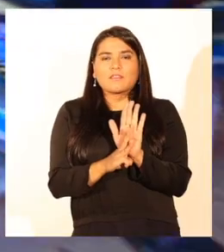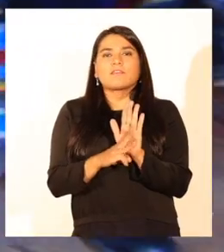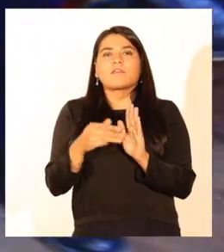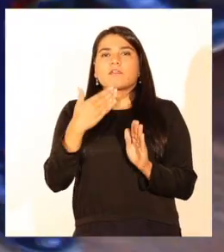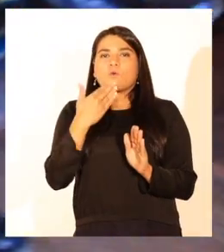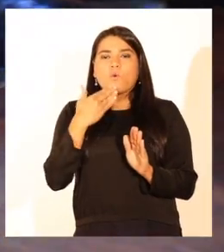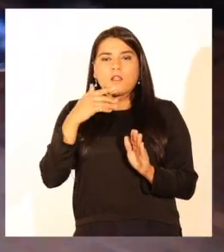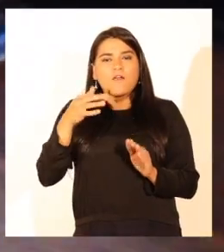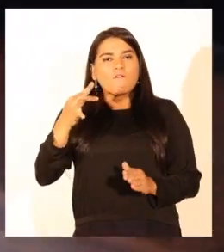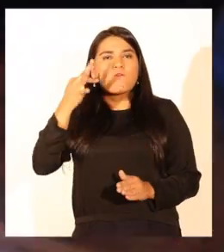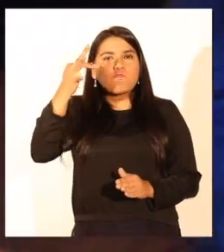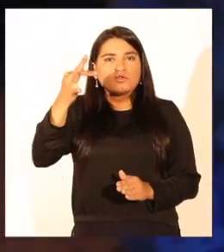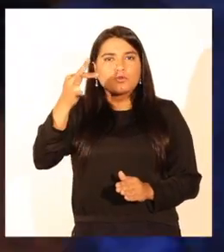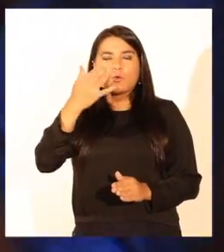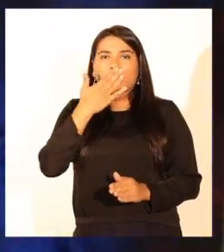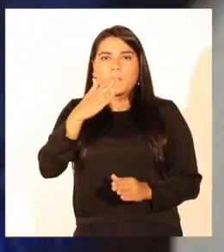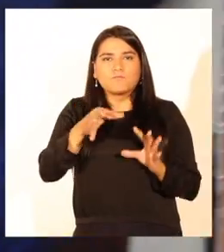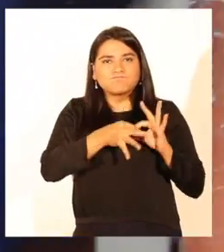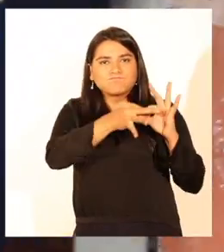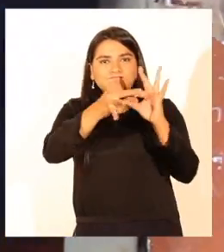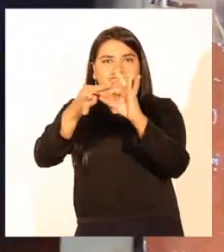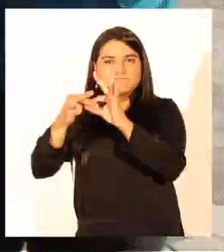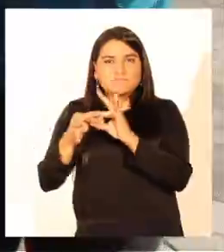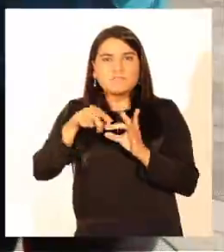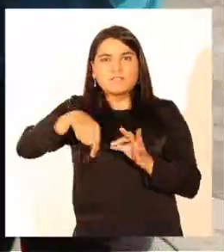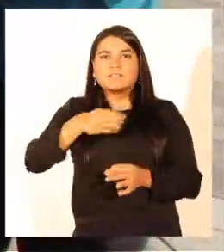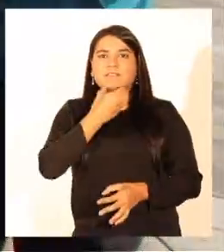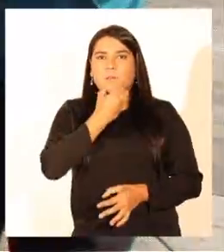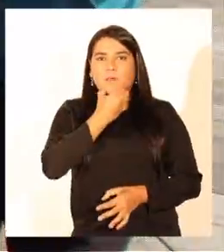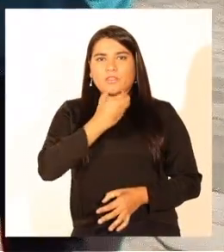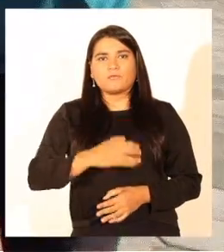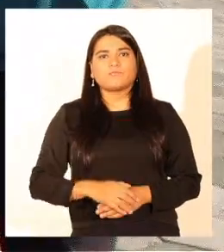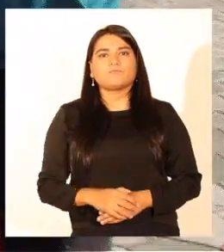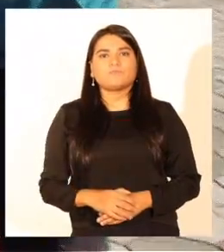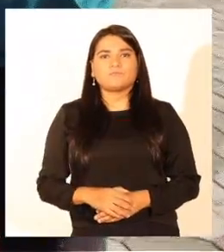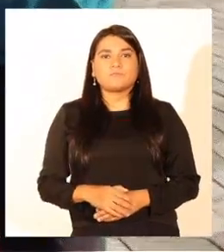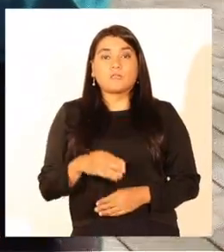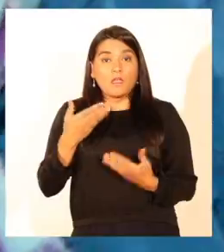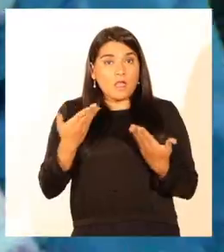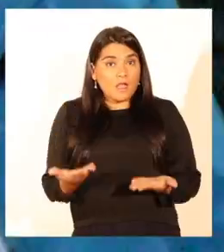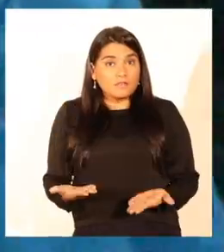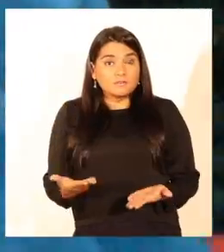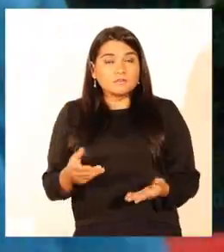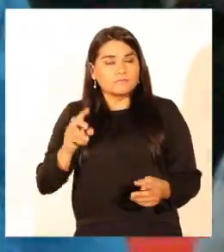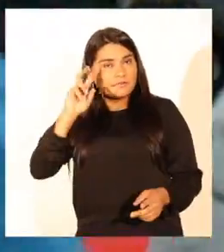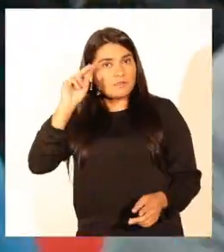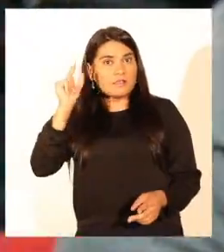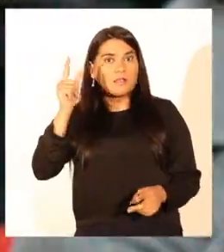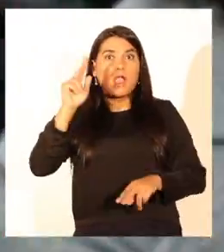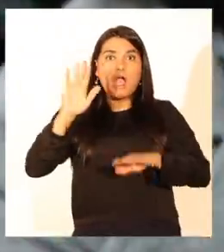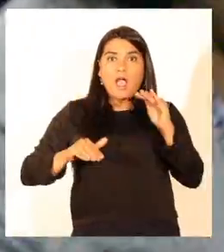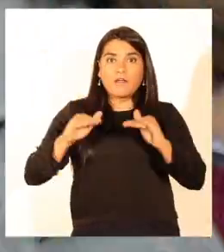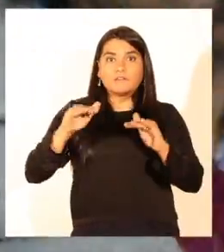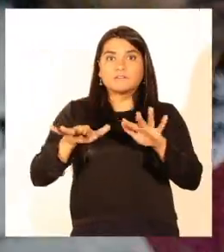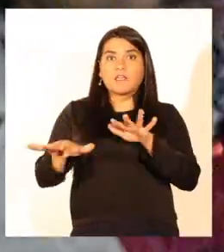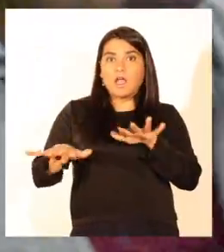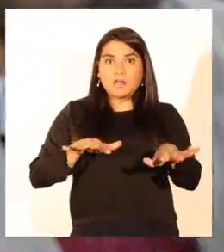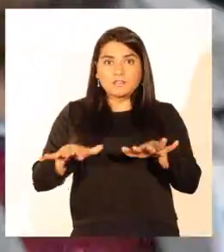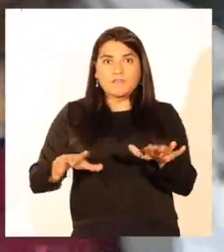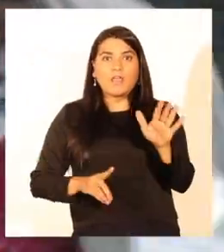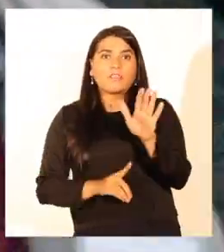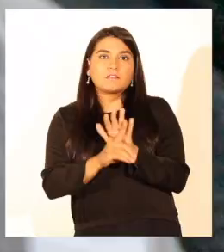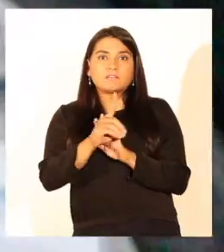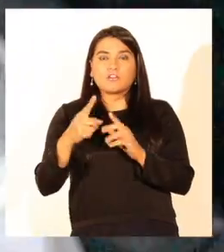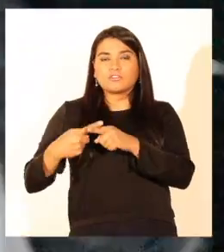un futuro sustentable y armónico de San Pedro de la Paz. Es así como crea Instancias de Desarrollo Social